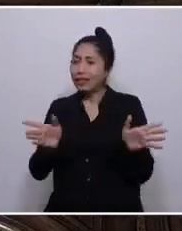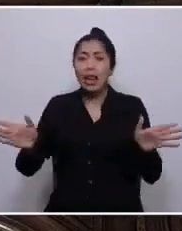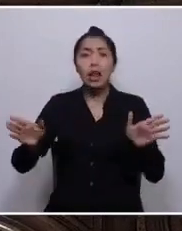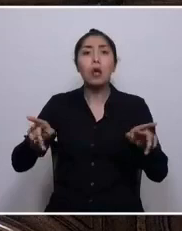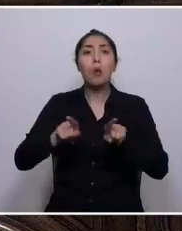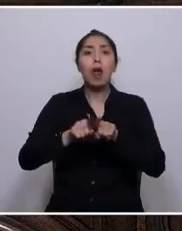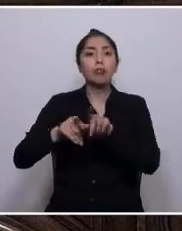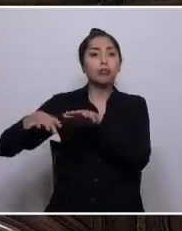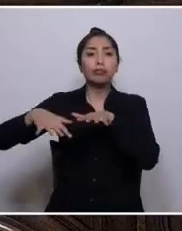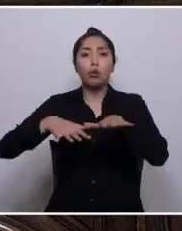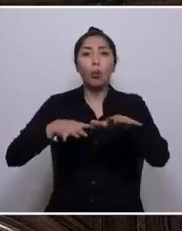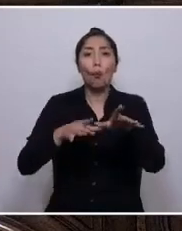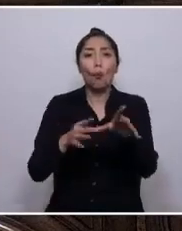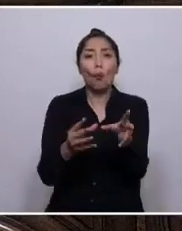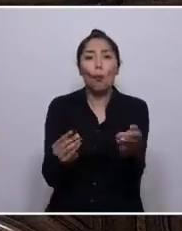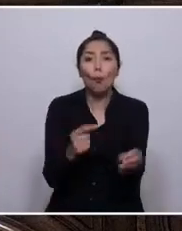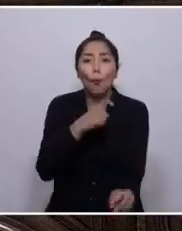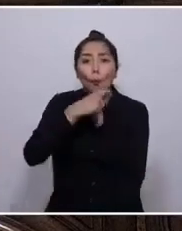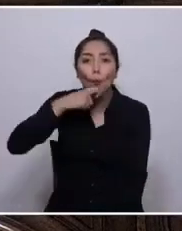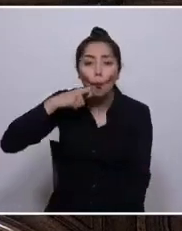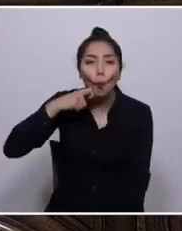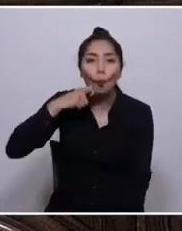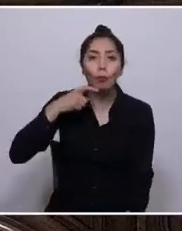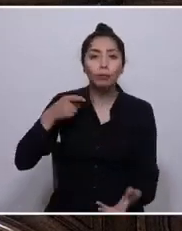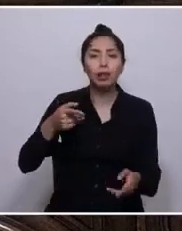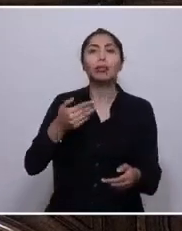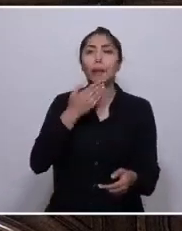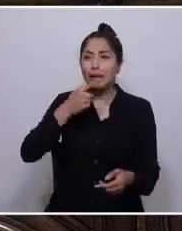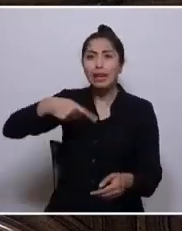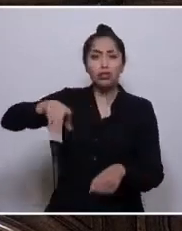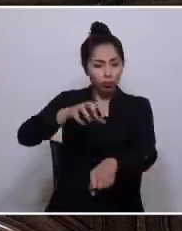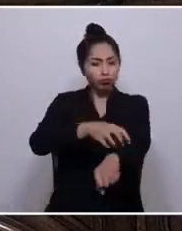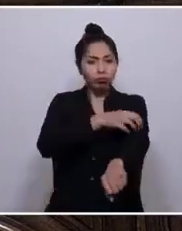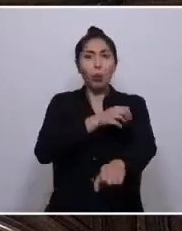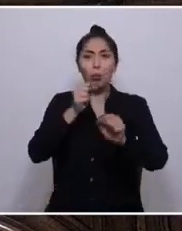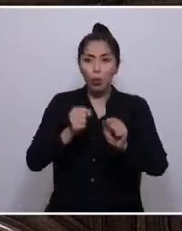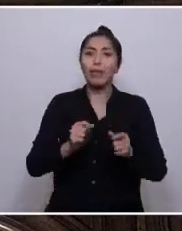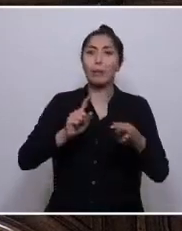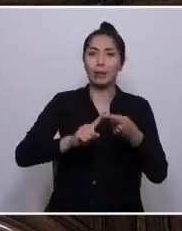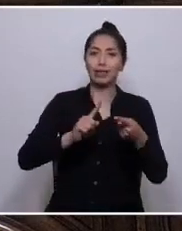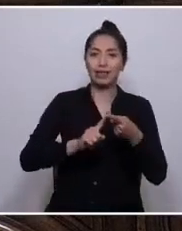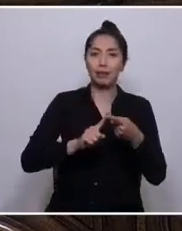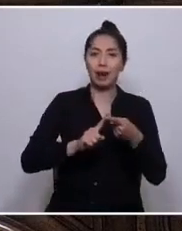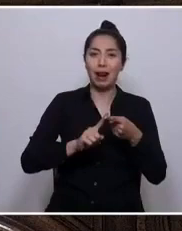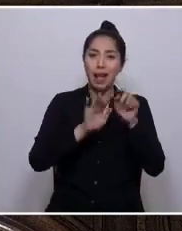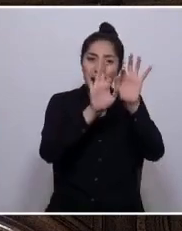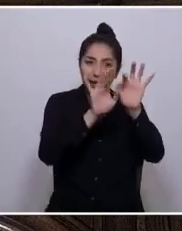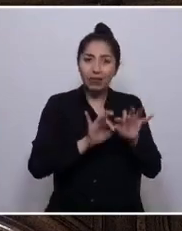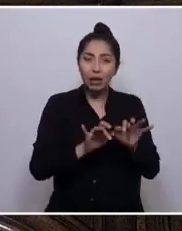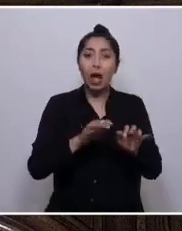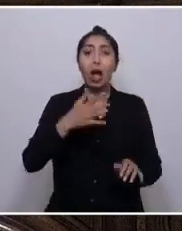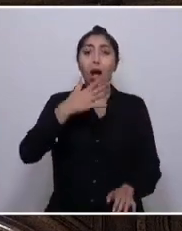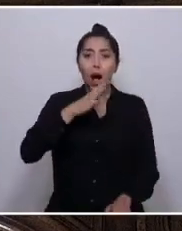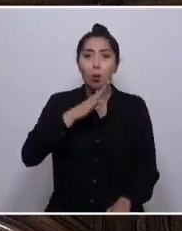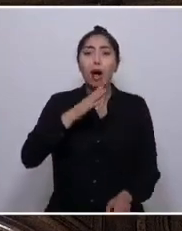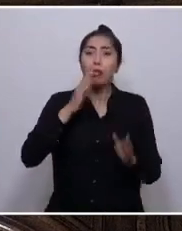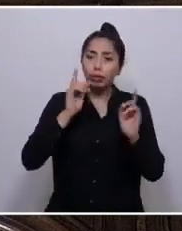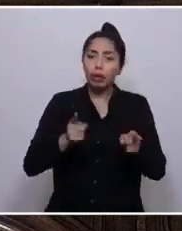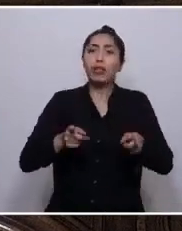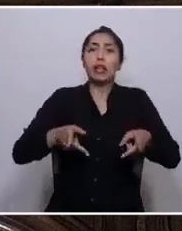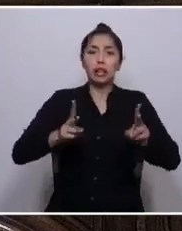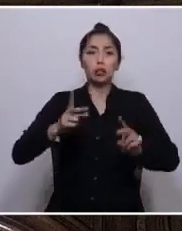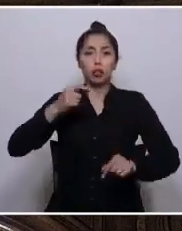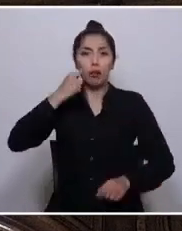saquean, pueda también escribir en esta hoja en blanco. Para que el agua sea un derecho humano. Para que la agricultura